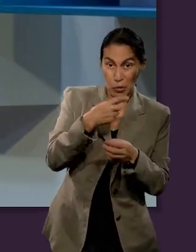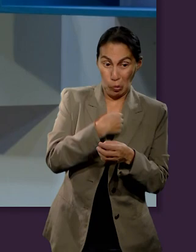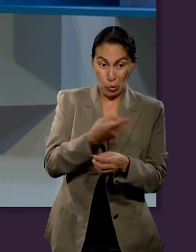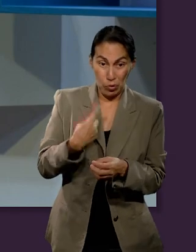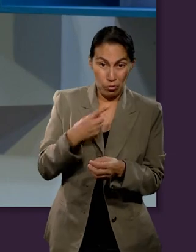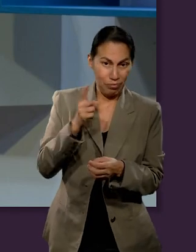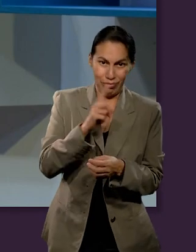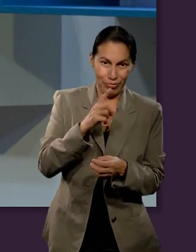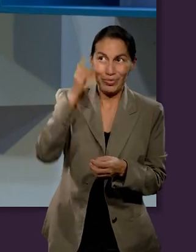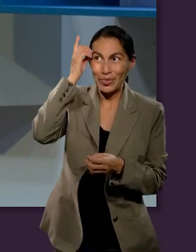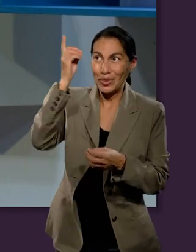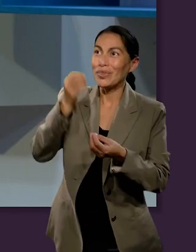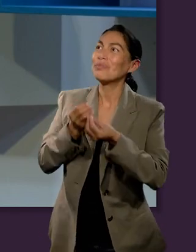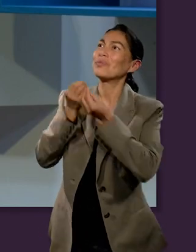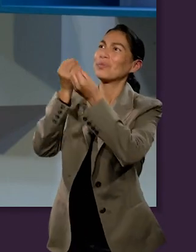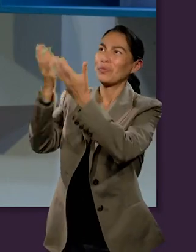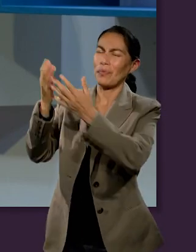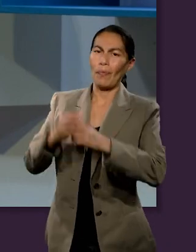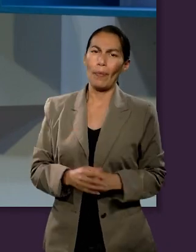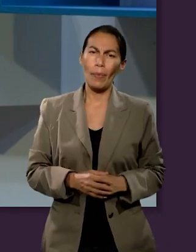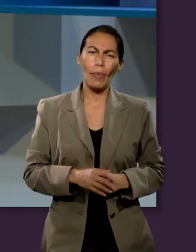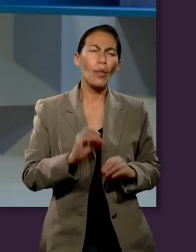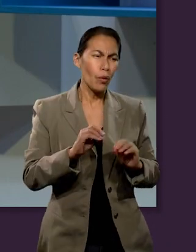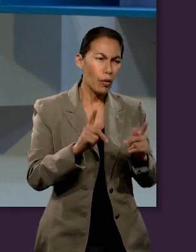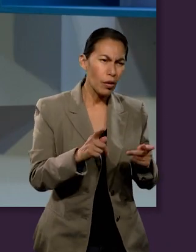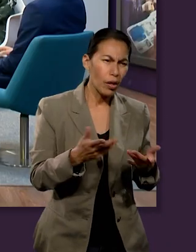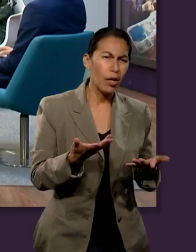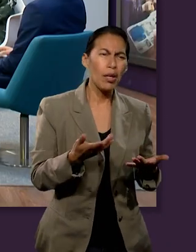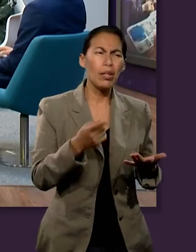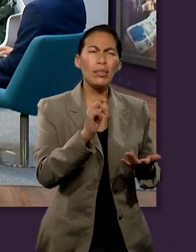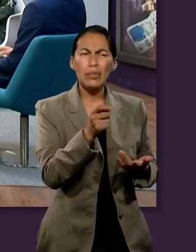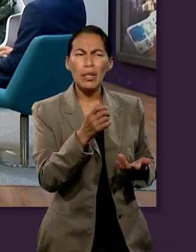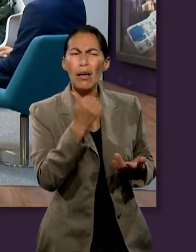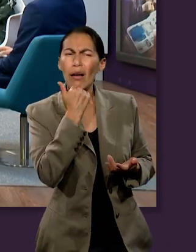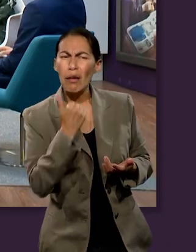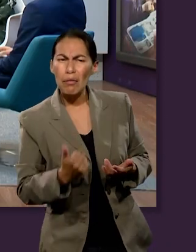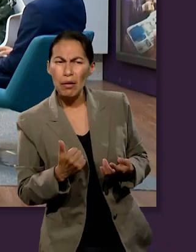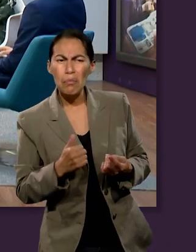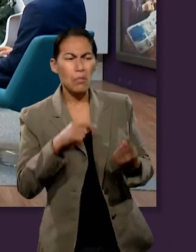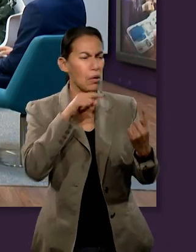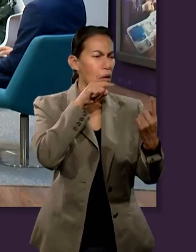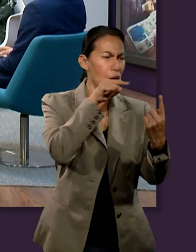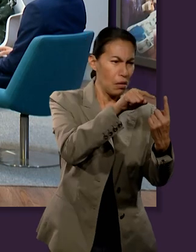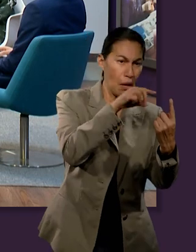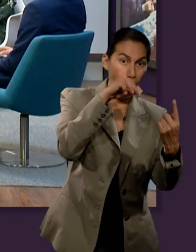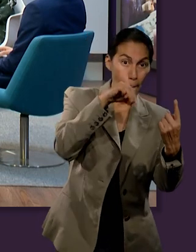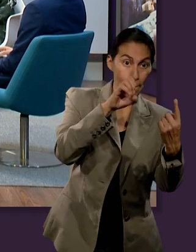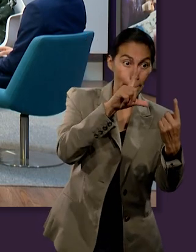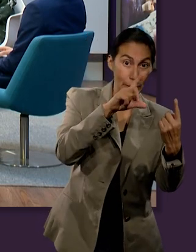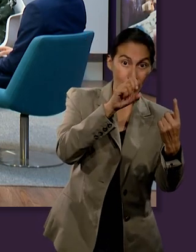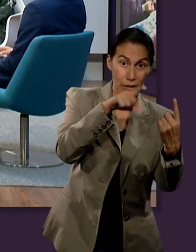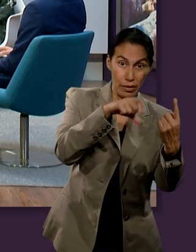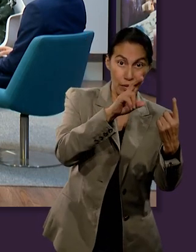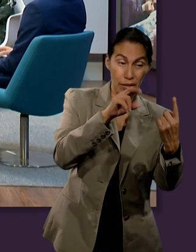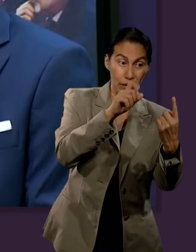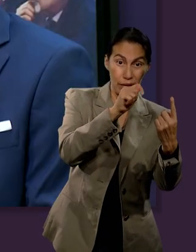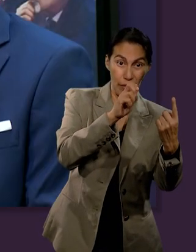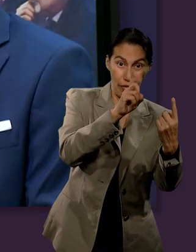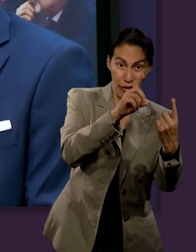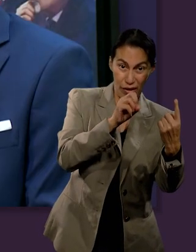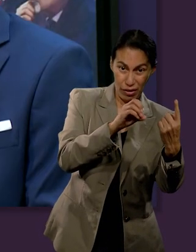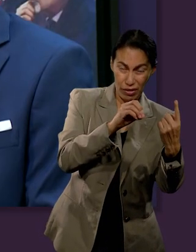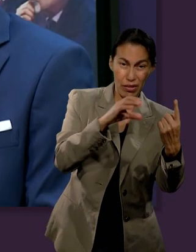¿Hay diferencia por la primera parte que da los diezmos a Abraham, a Melquisede, quien es un sacerdote del Altísimo, con